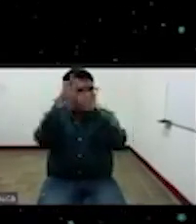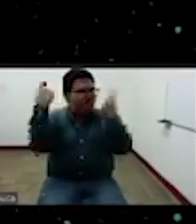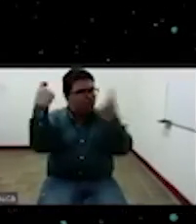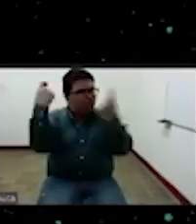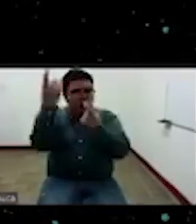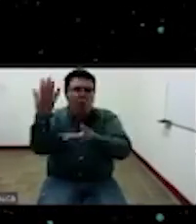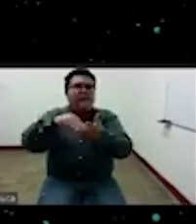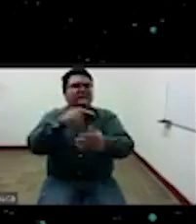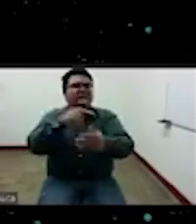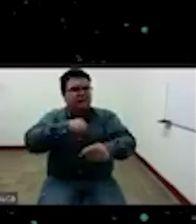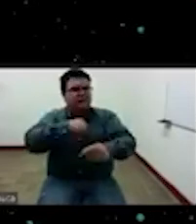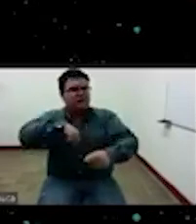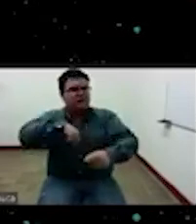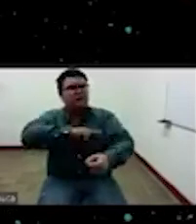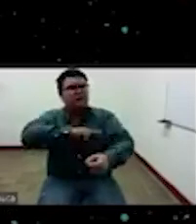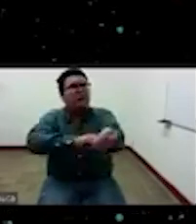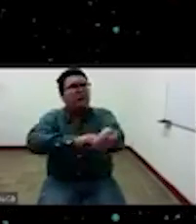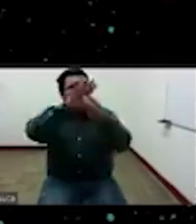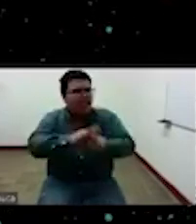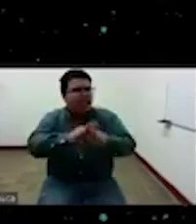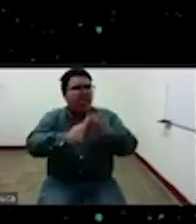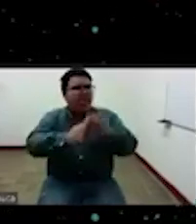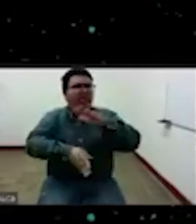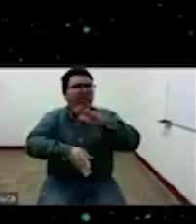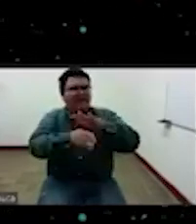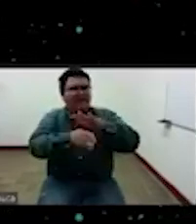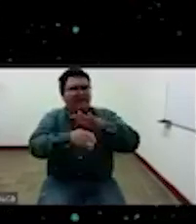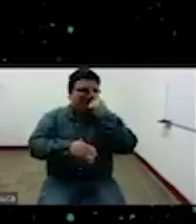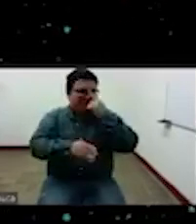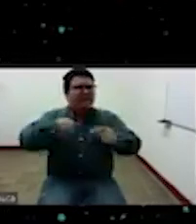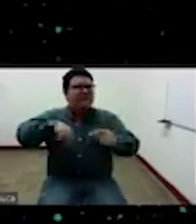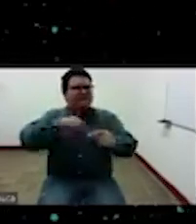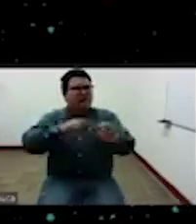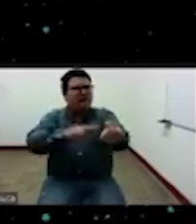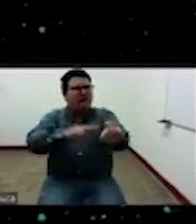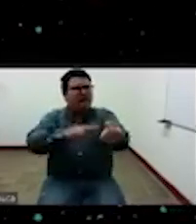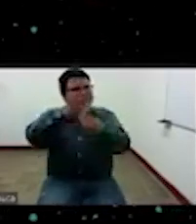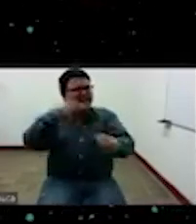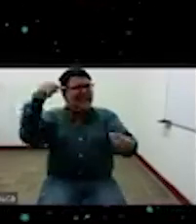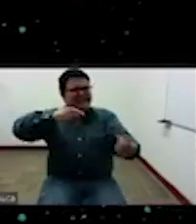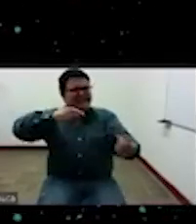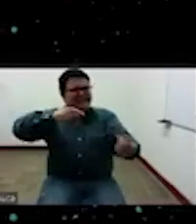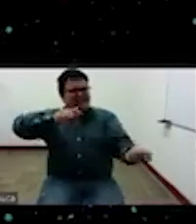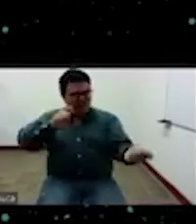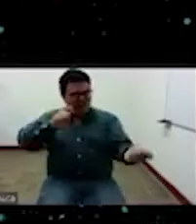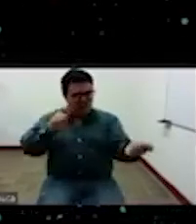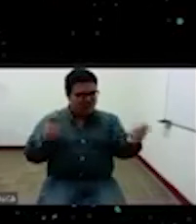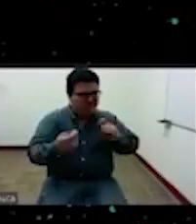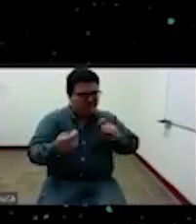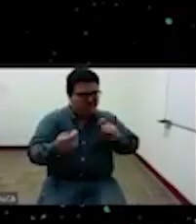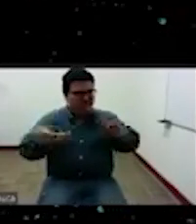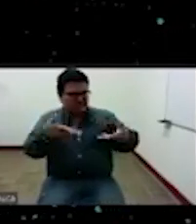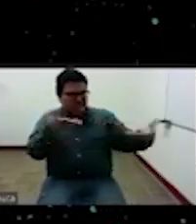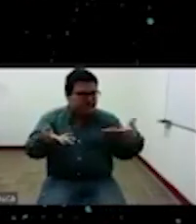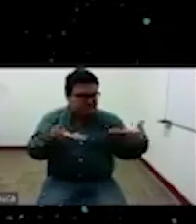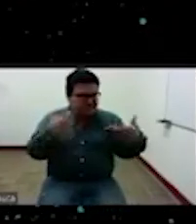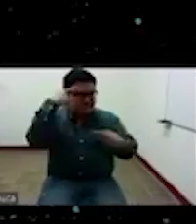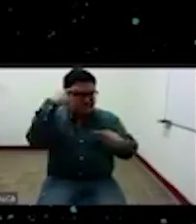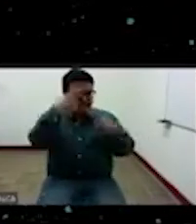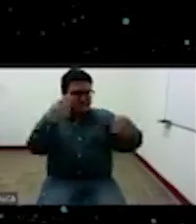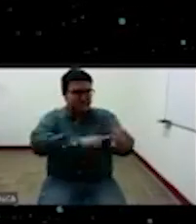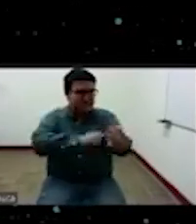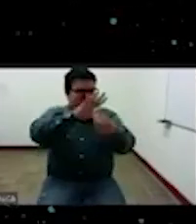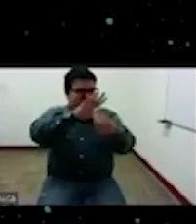eh a través de que lo deconstruimos o que generamos que acción generamos para deconstruir ese racismo ¿cierto?